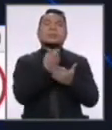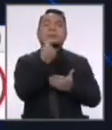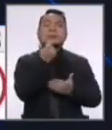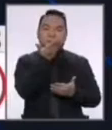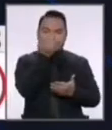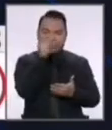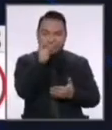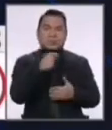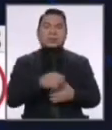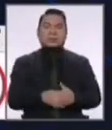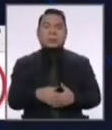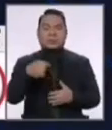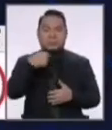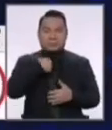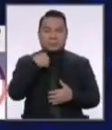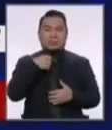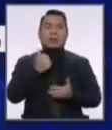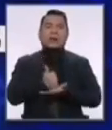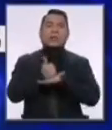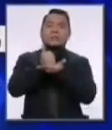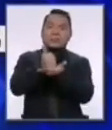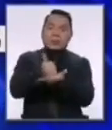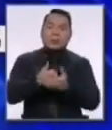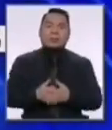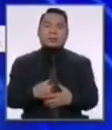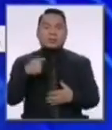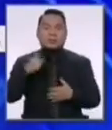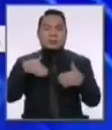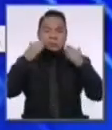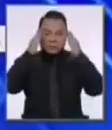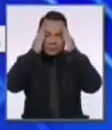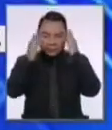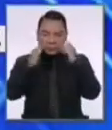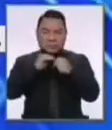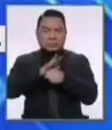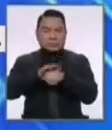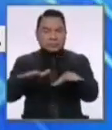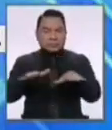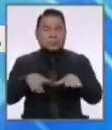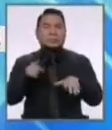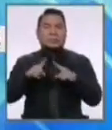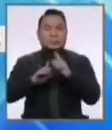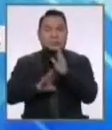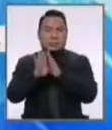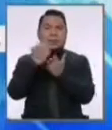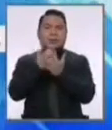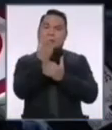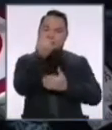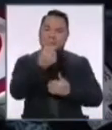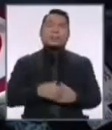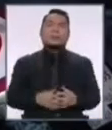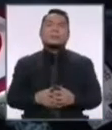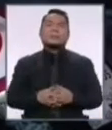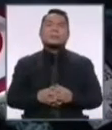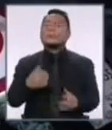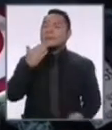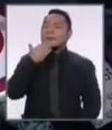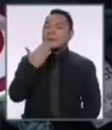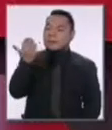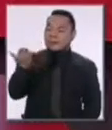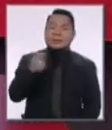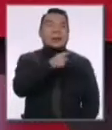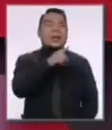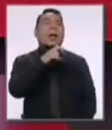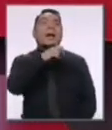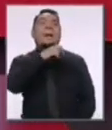de ti. Yo te voy a ayudar en atender la pandemia y reactivar tu economía. Gracias, candidato. Alberto